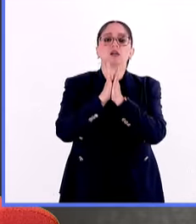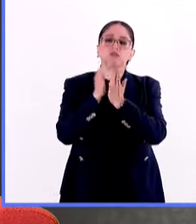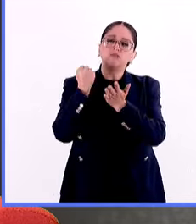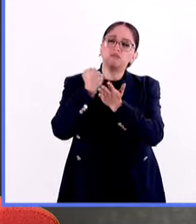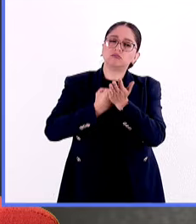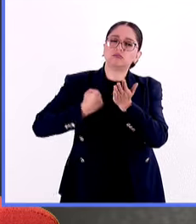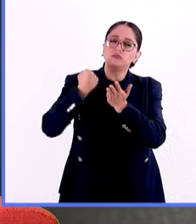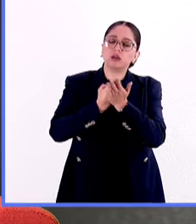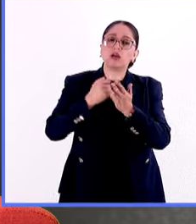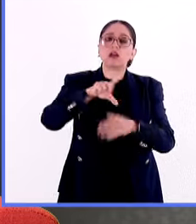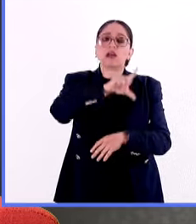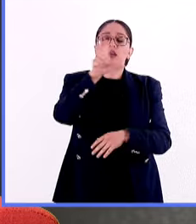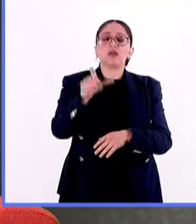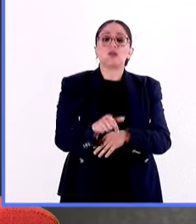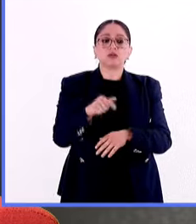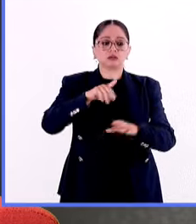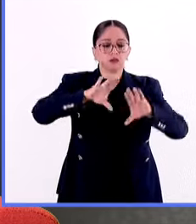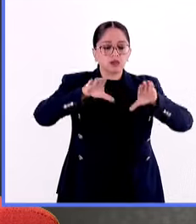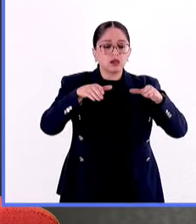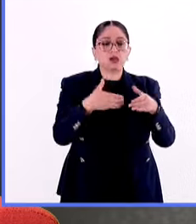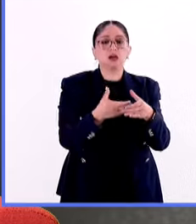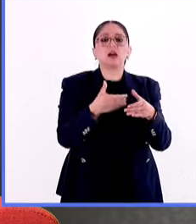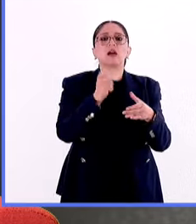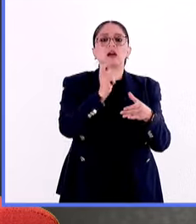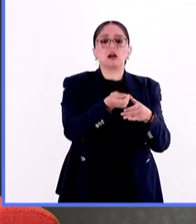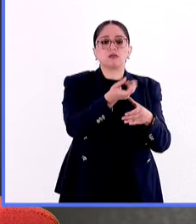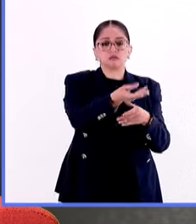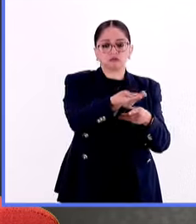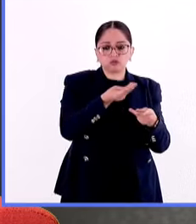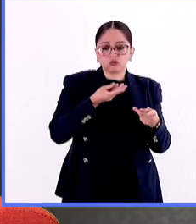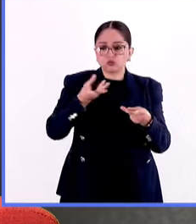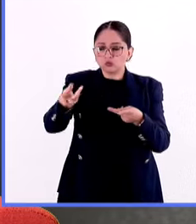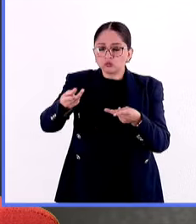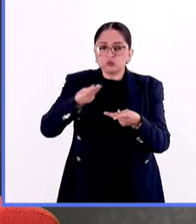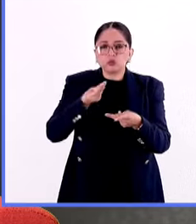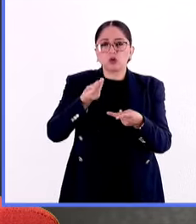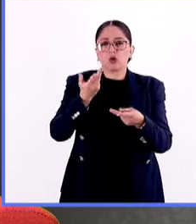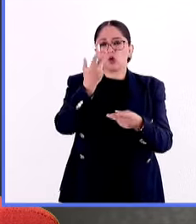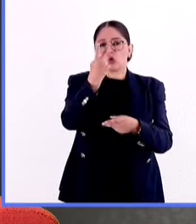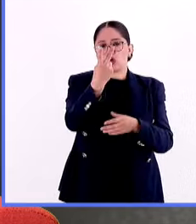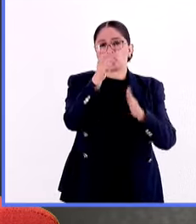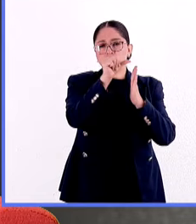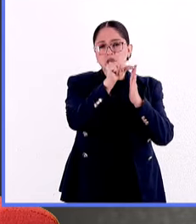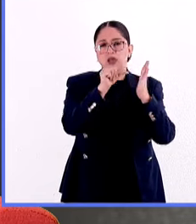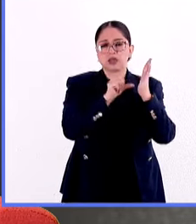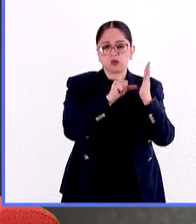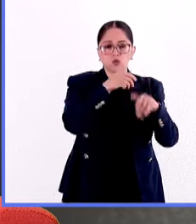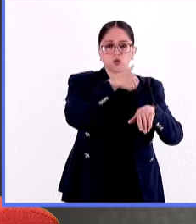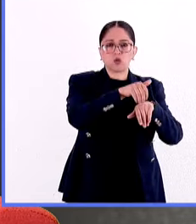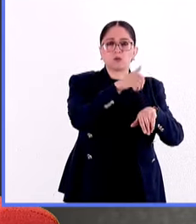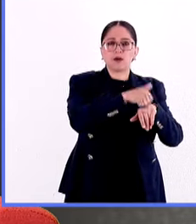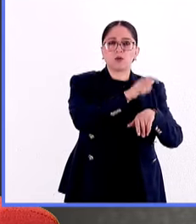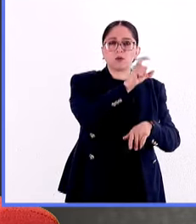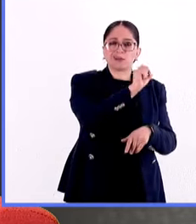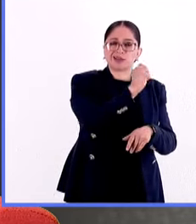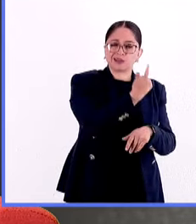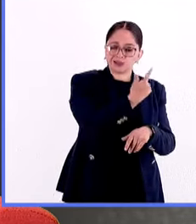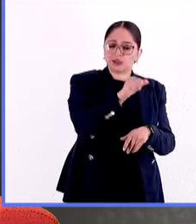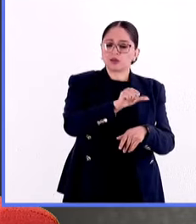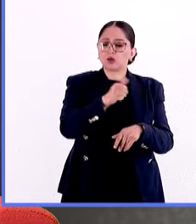el congreso constituyente recogió básicamente en dos artículos, el artículo 27 y el 123,